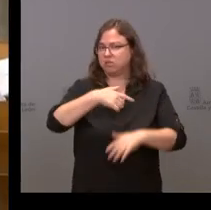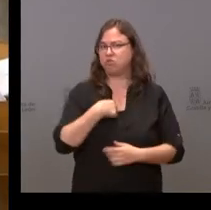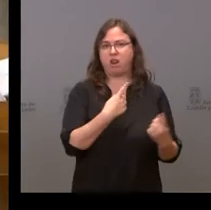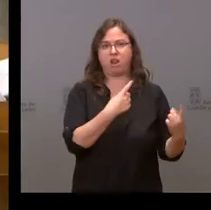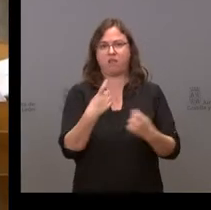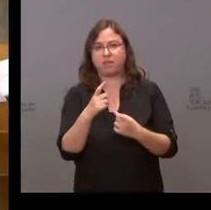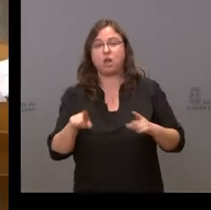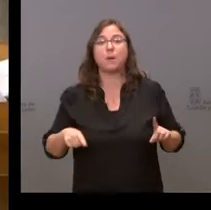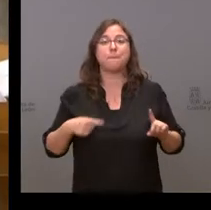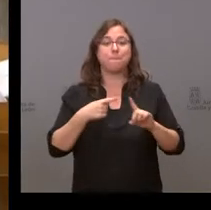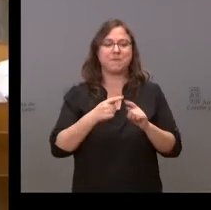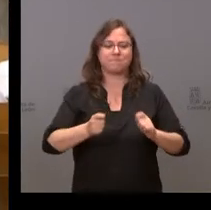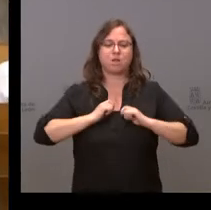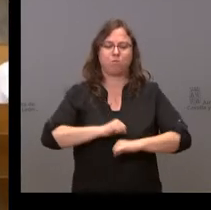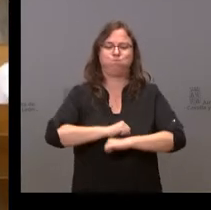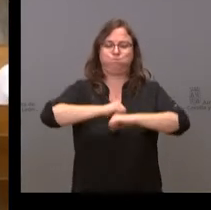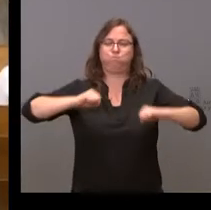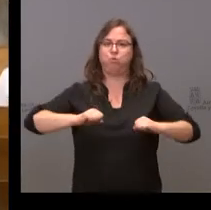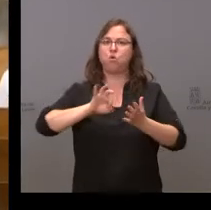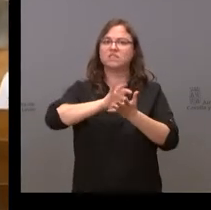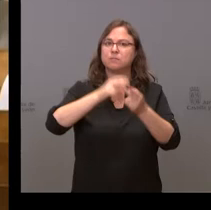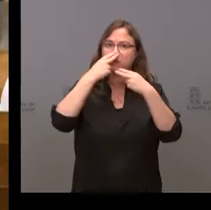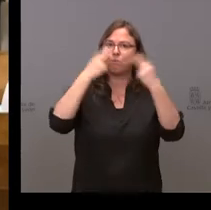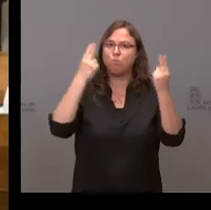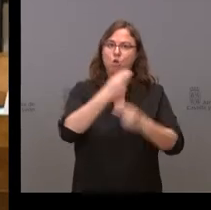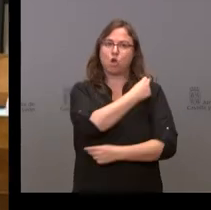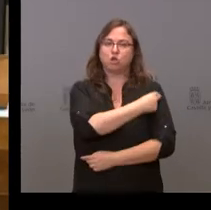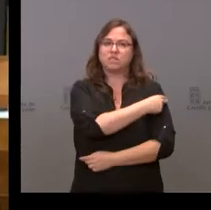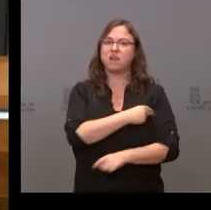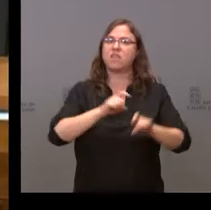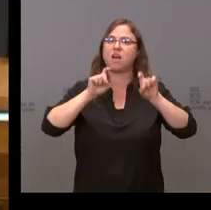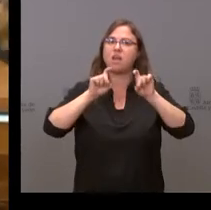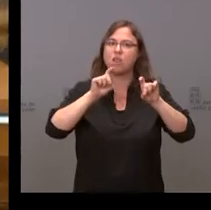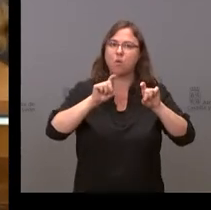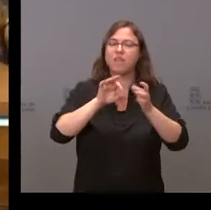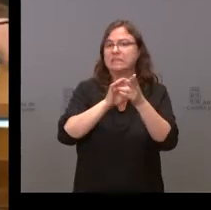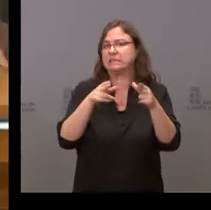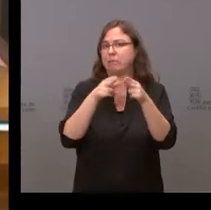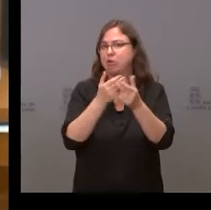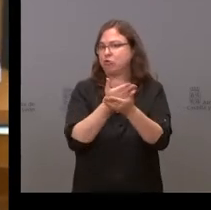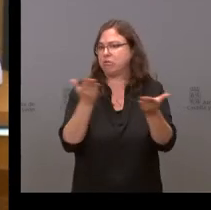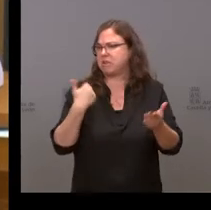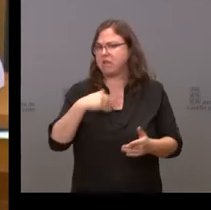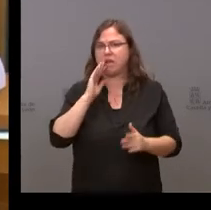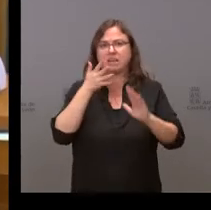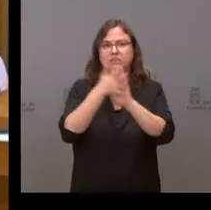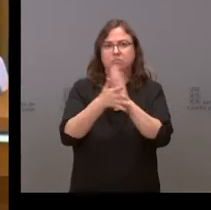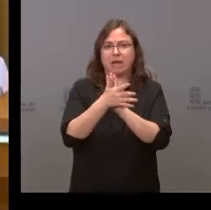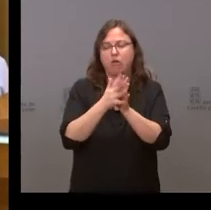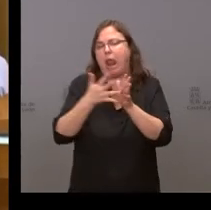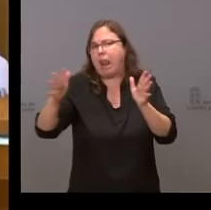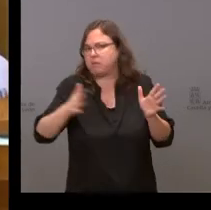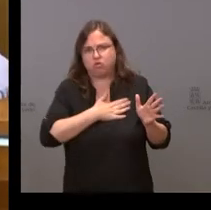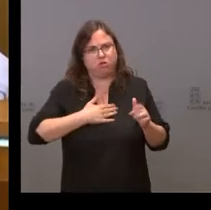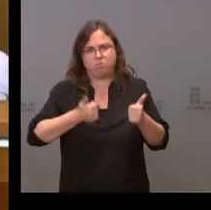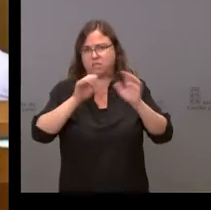y León y para fortalecer los servicios públicos, la sanidad, la educación, los servicios sociales, como ya he explicado y no me voy a